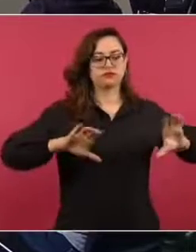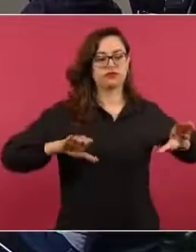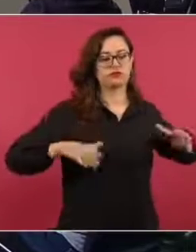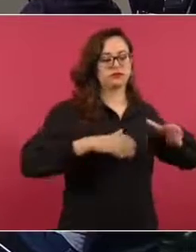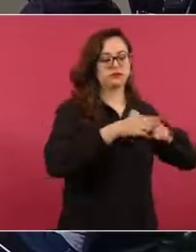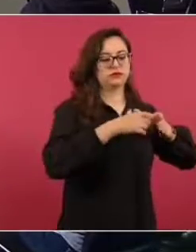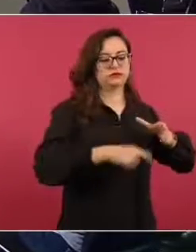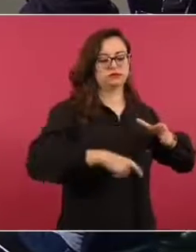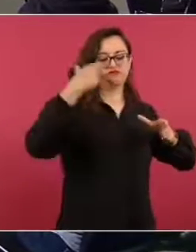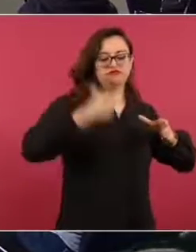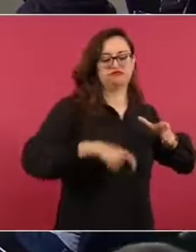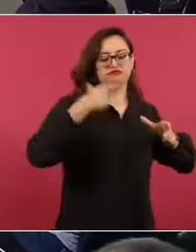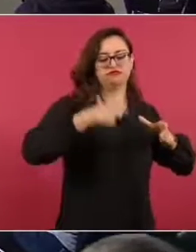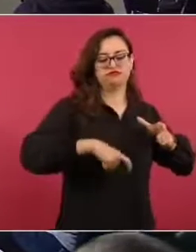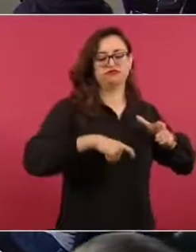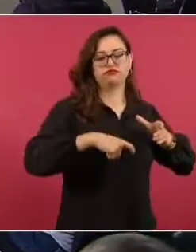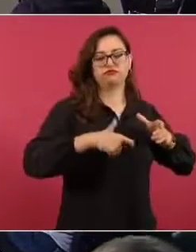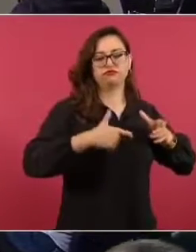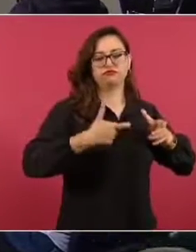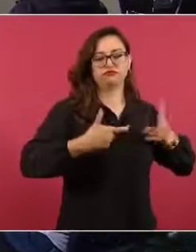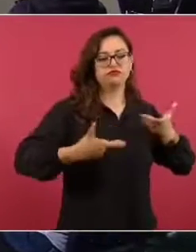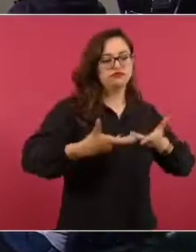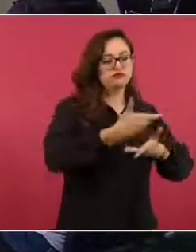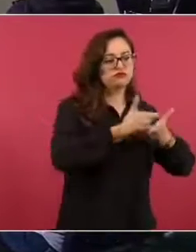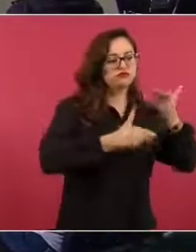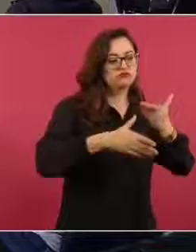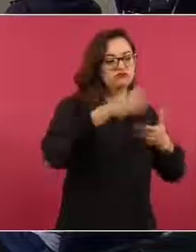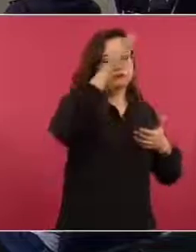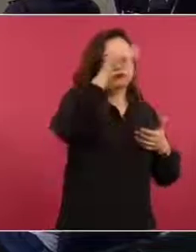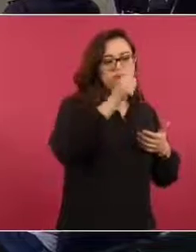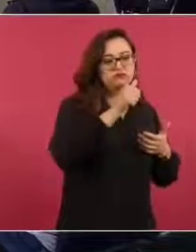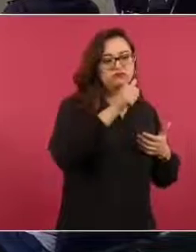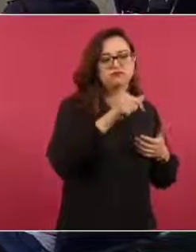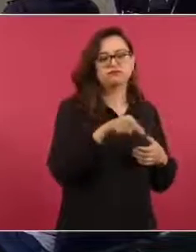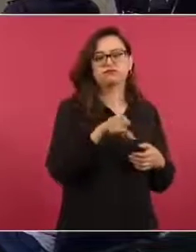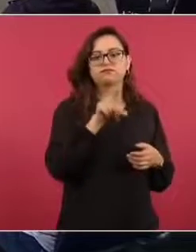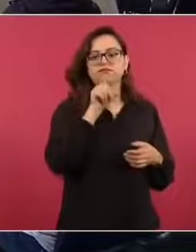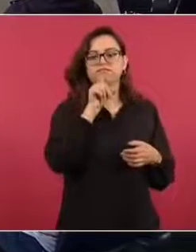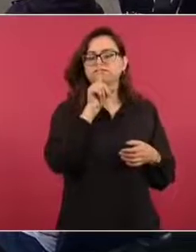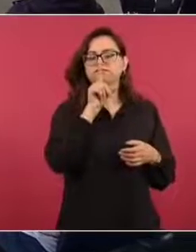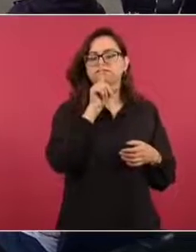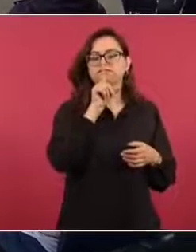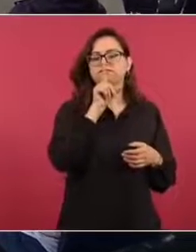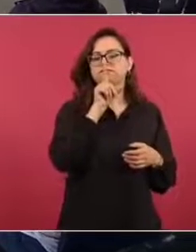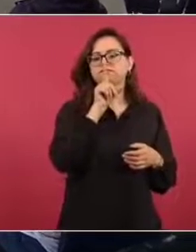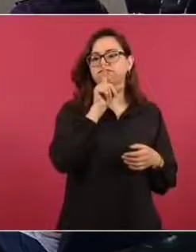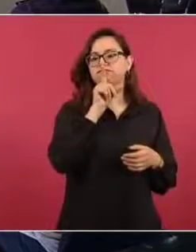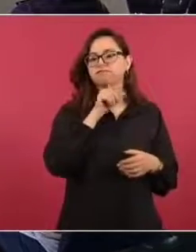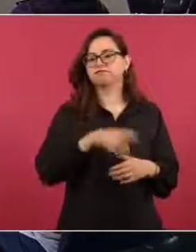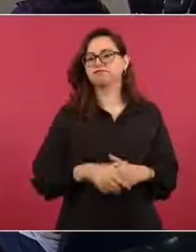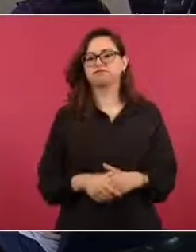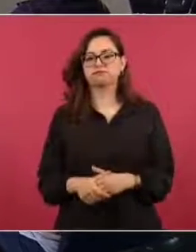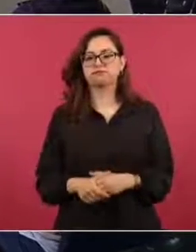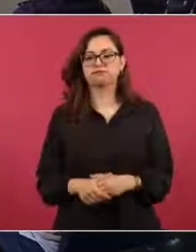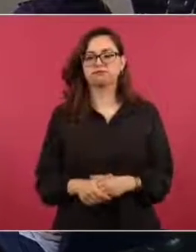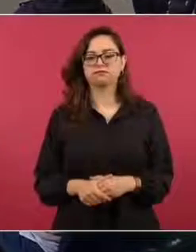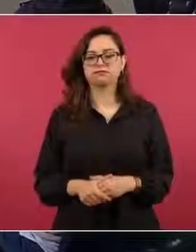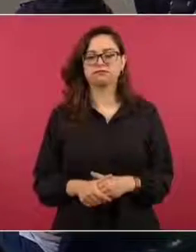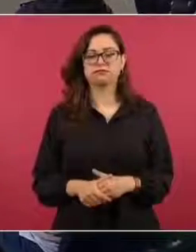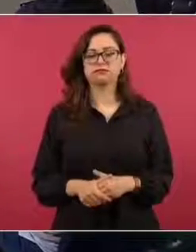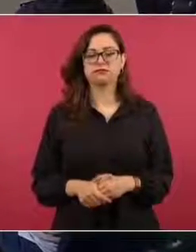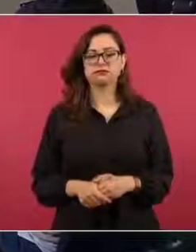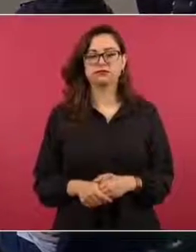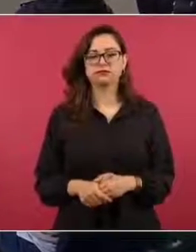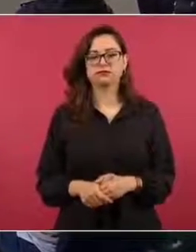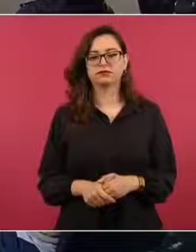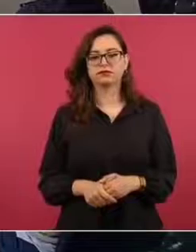y he sostenido que cada servidor